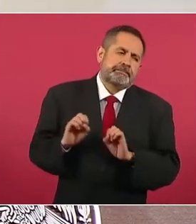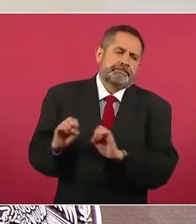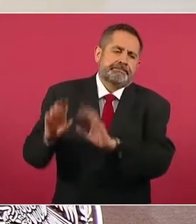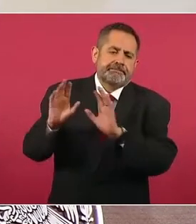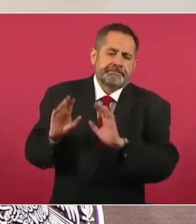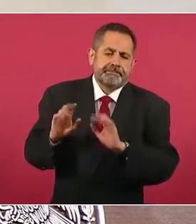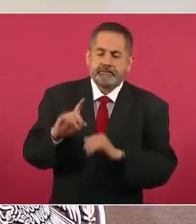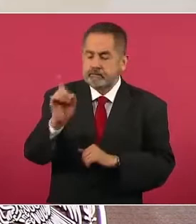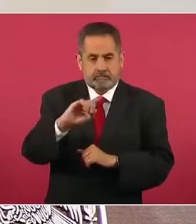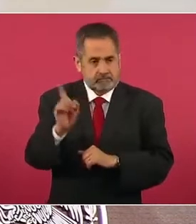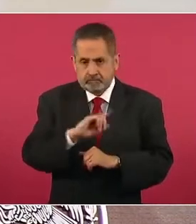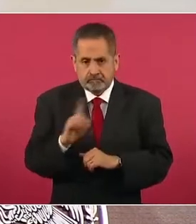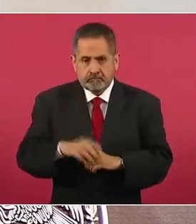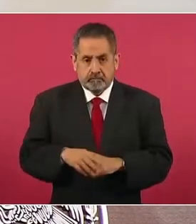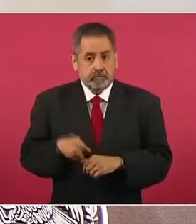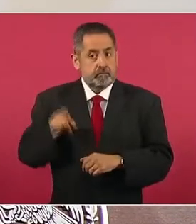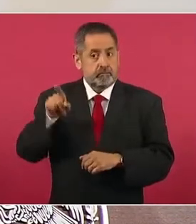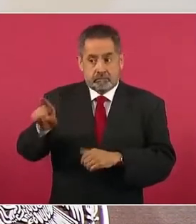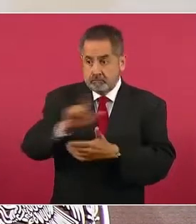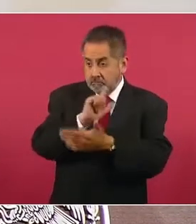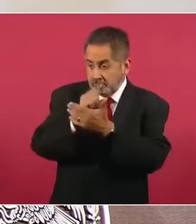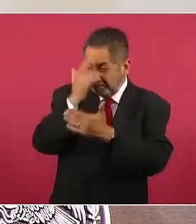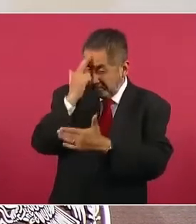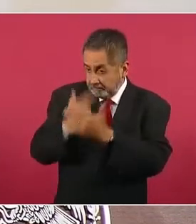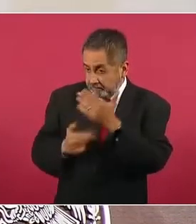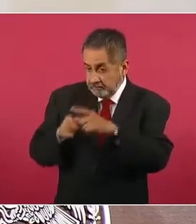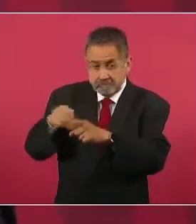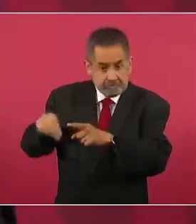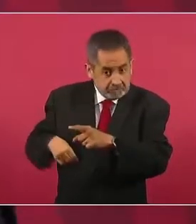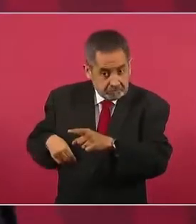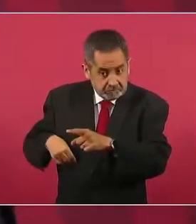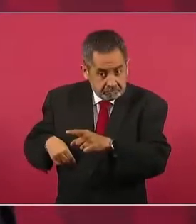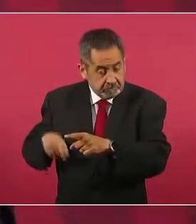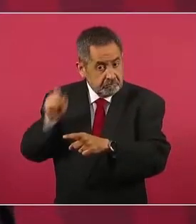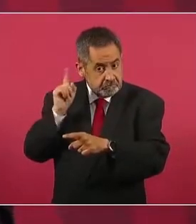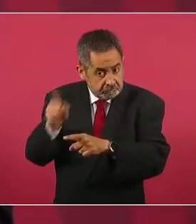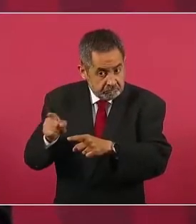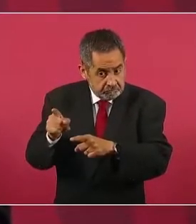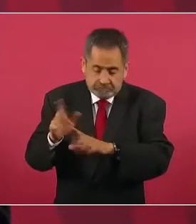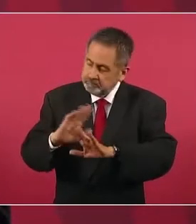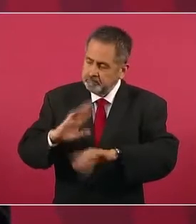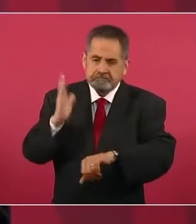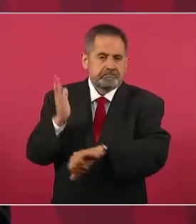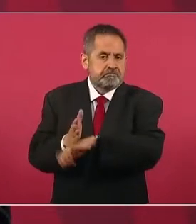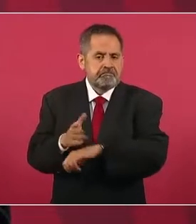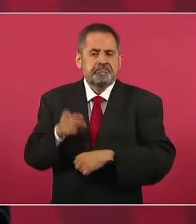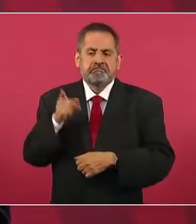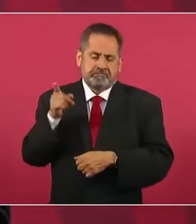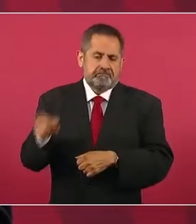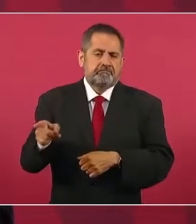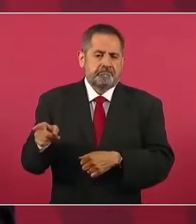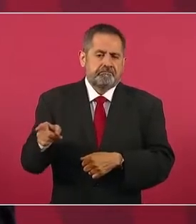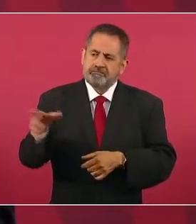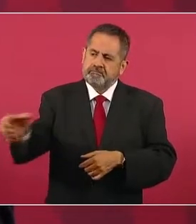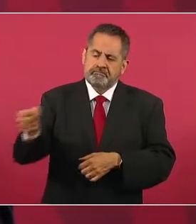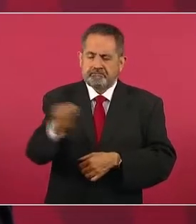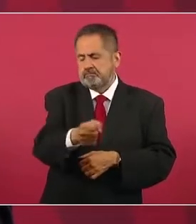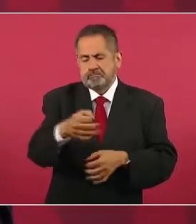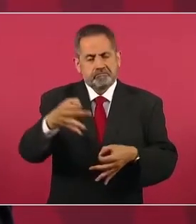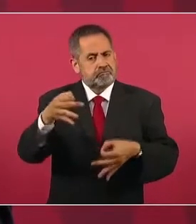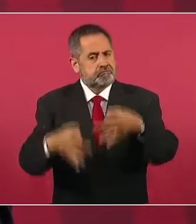El que comete un delito es juzgado,